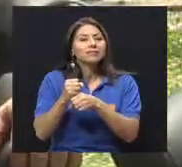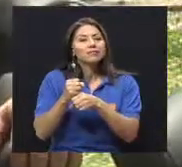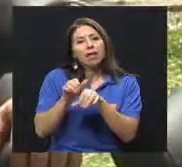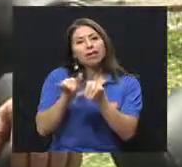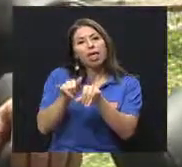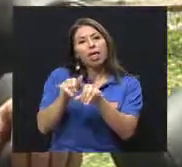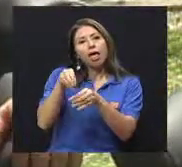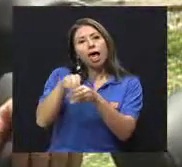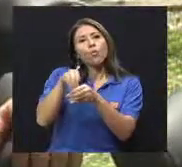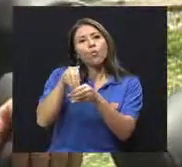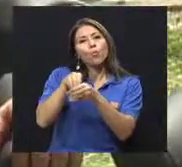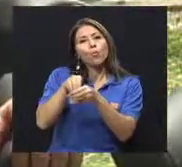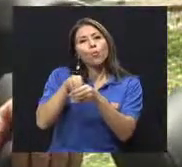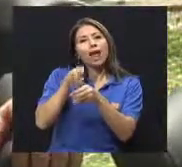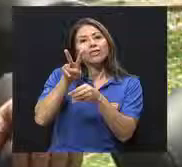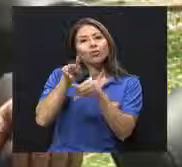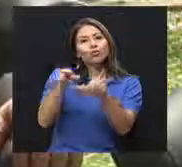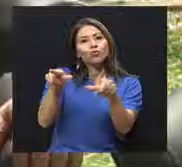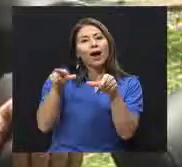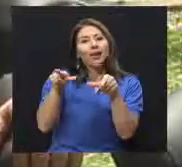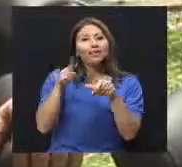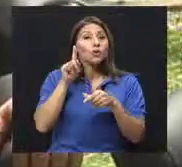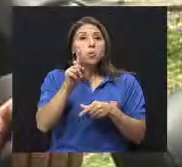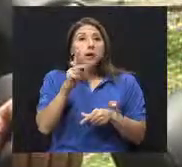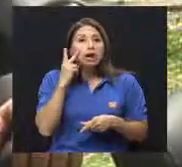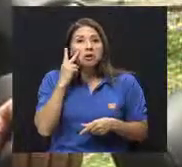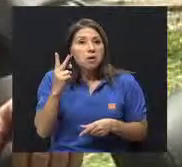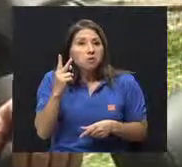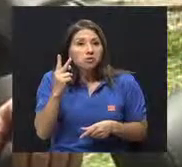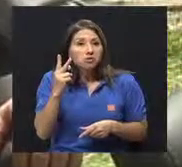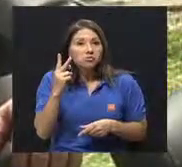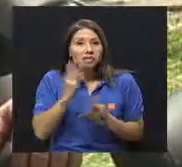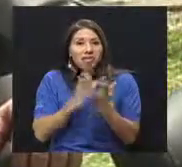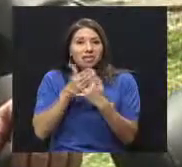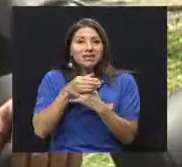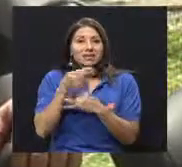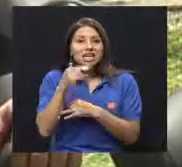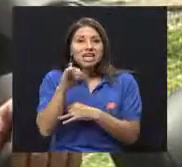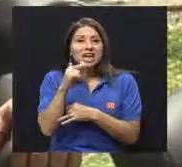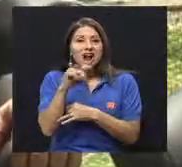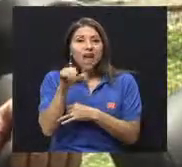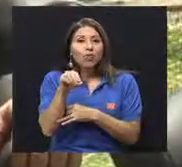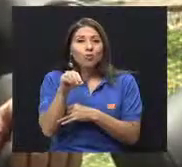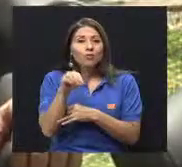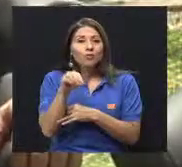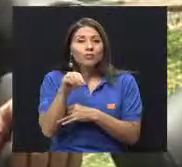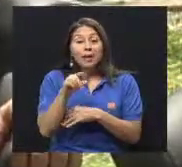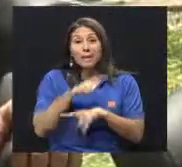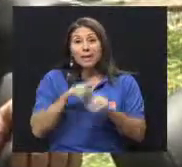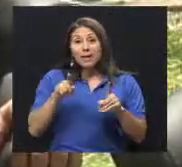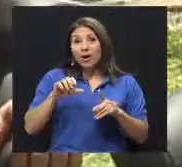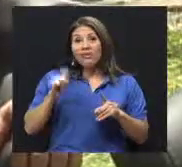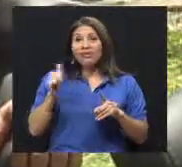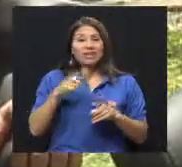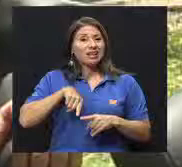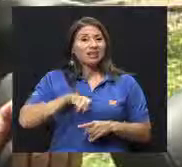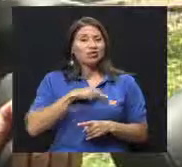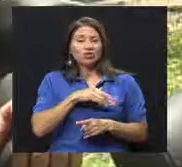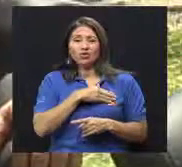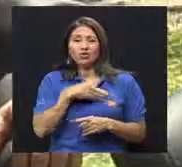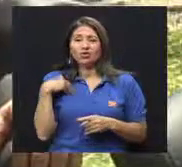no nos gusta mucho, que no vemos, que es en glucógeno en el hígado para poderlo sacar rápidamente y otra que nos molesta bastante,